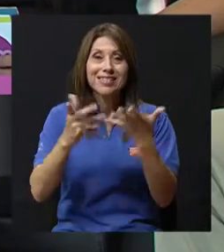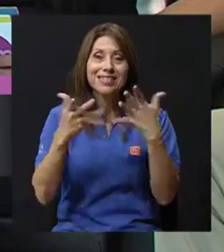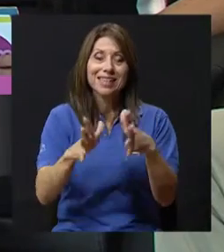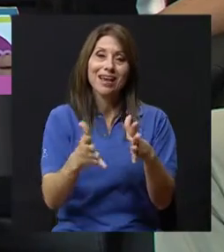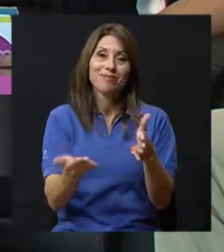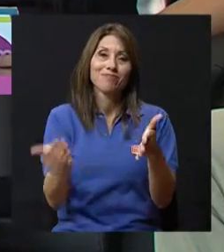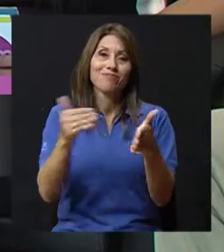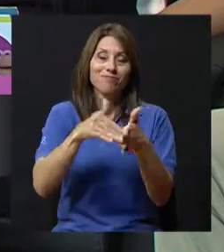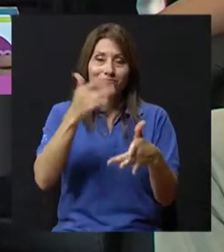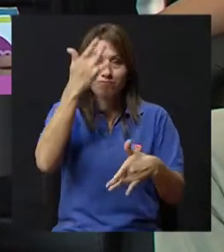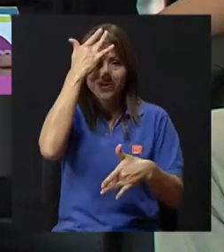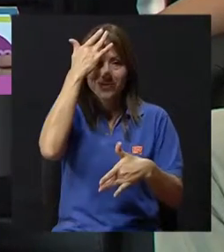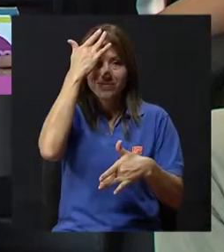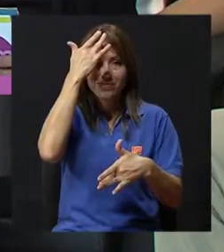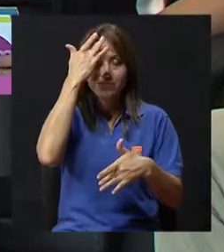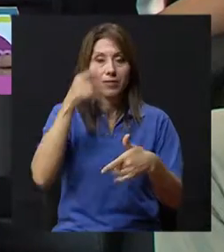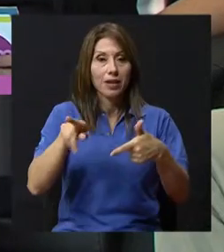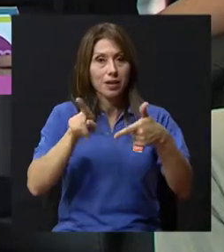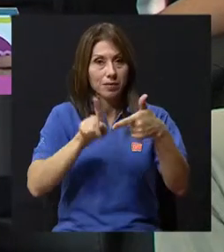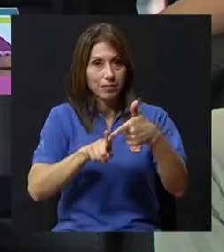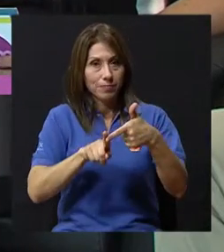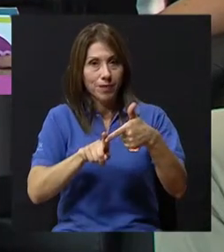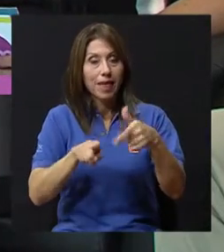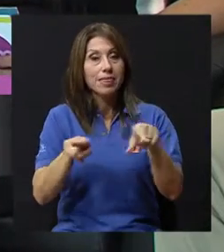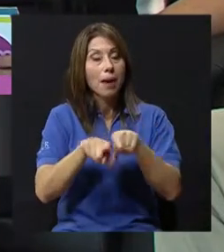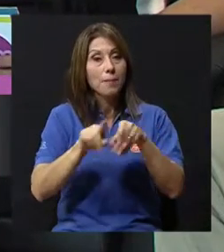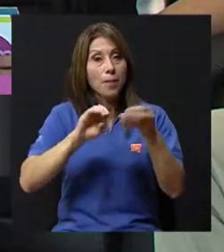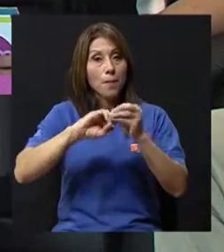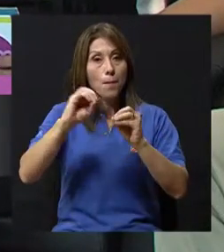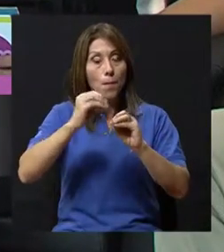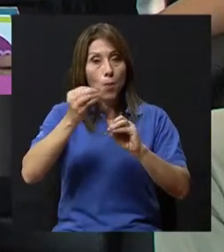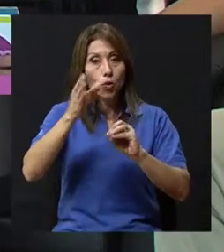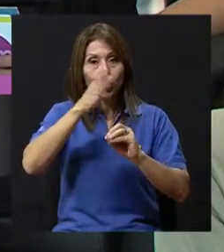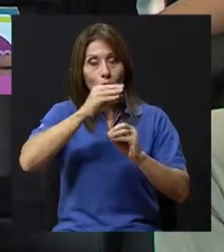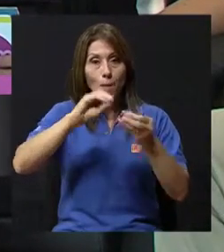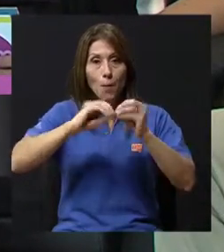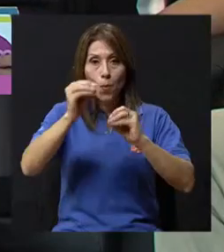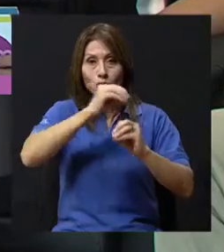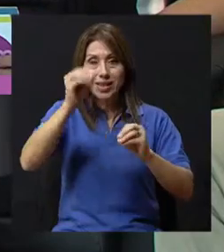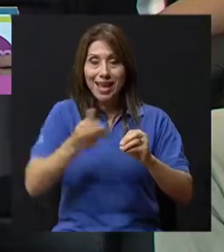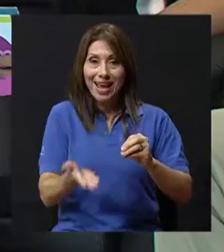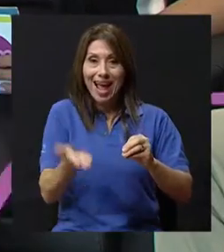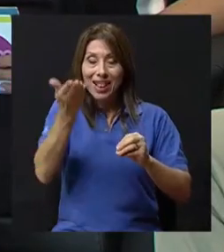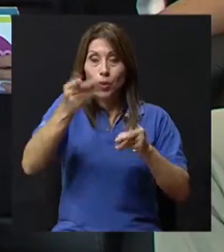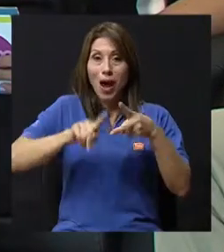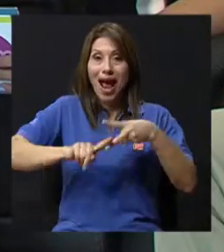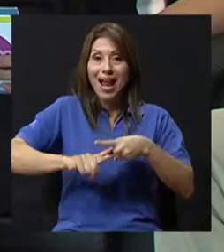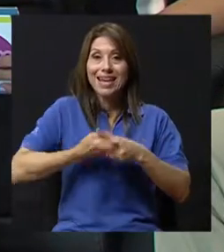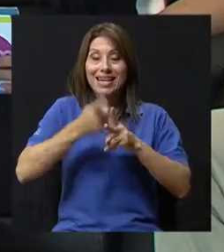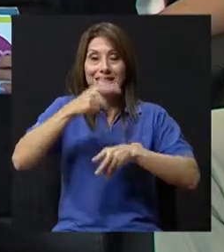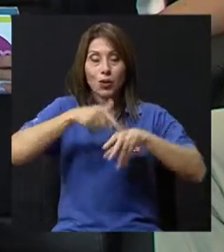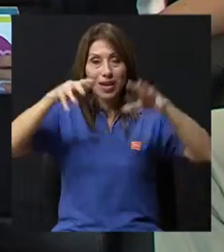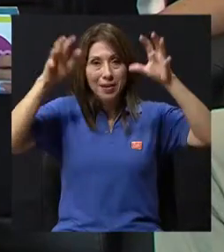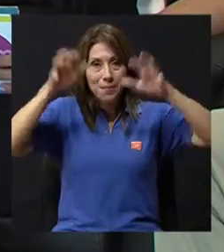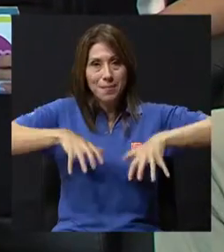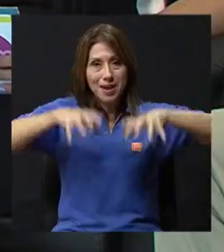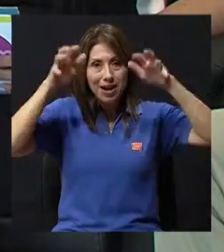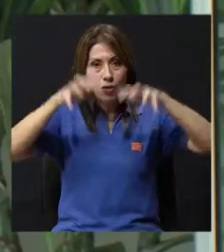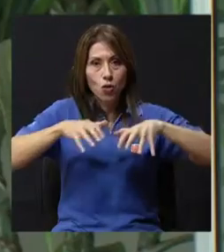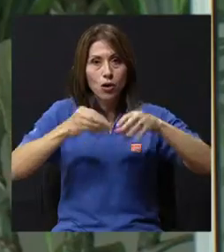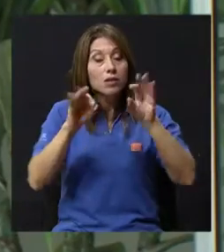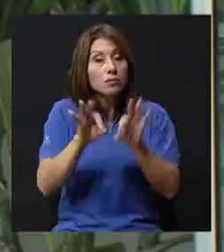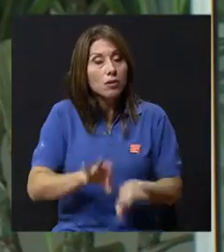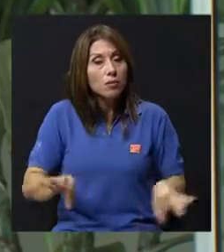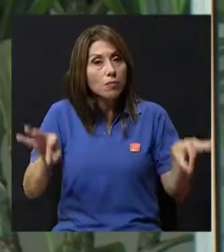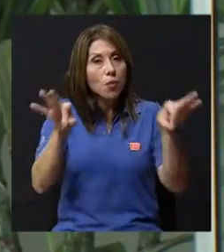mayo, junio, que es el que estamos ahora. Y eso es importante tomar en cuenta porque la persona que ha sido diagnosticada como asma